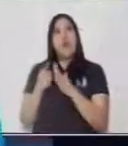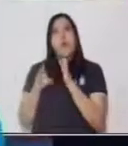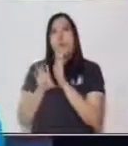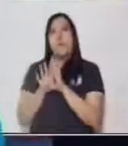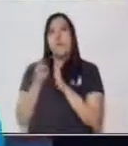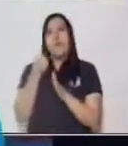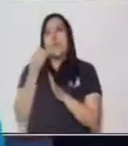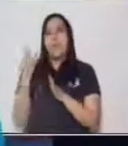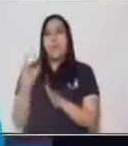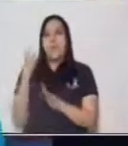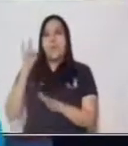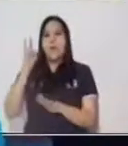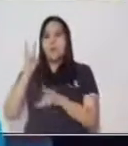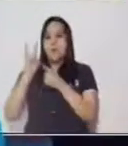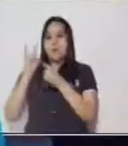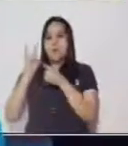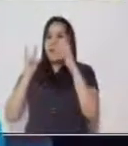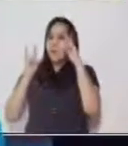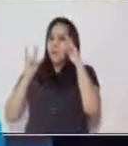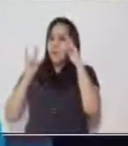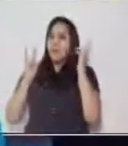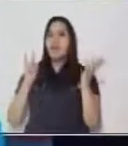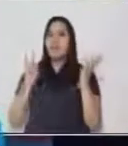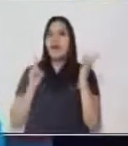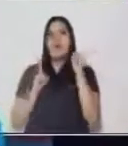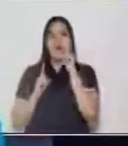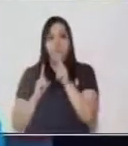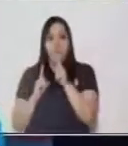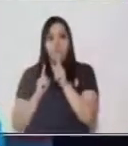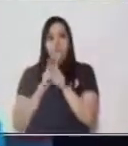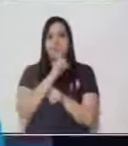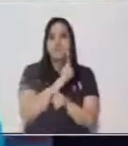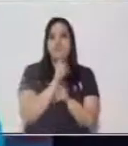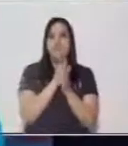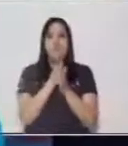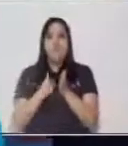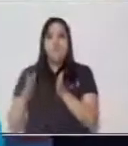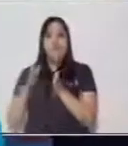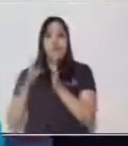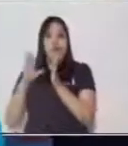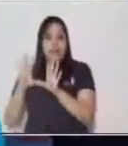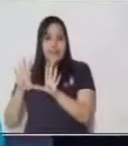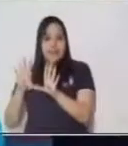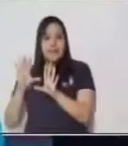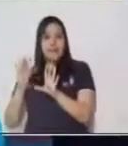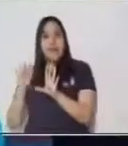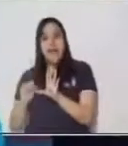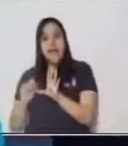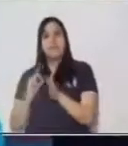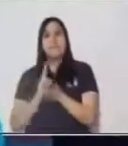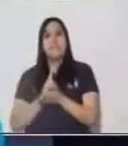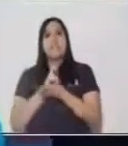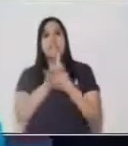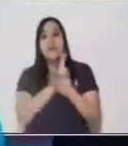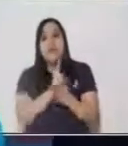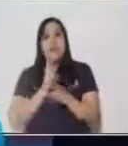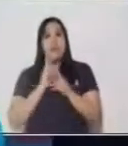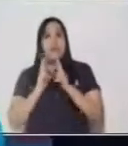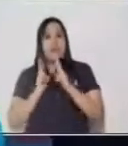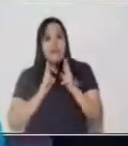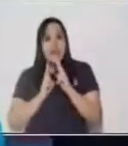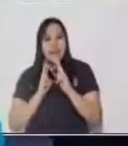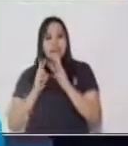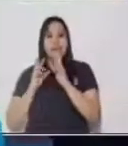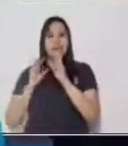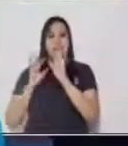unidades? Muy bien, representa 1. Por lo tanto, el valor relativo de 8